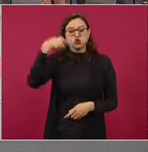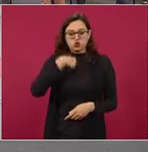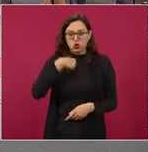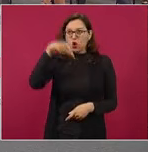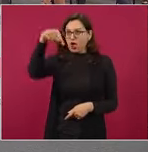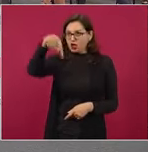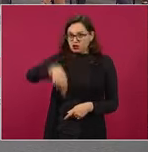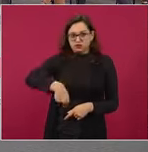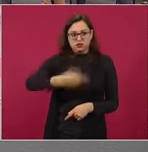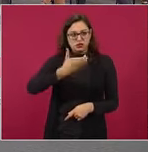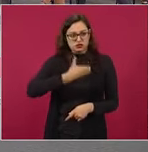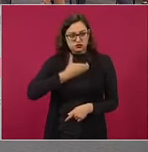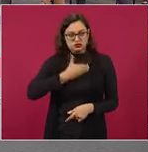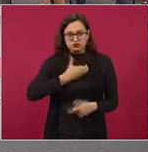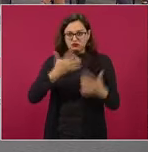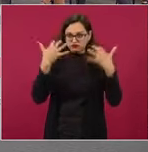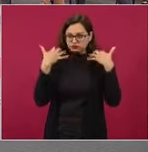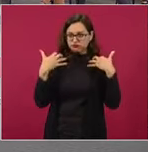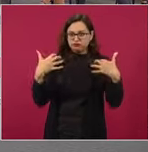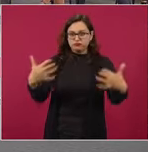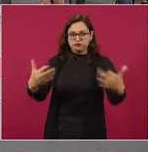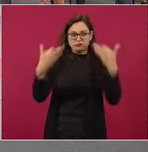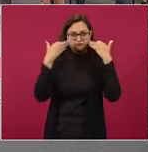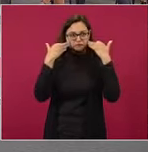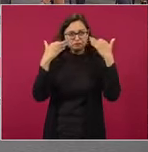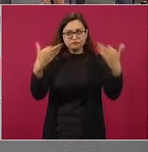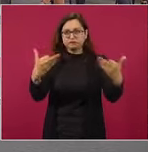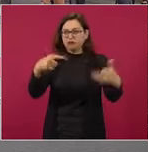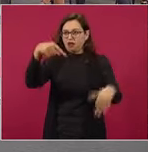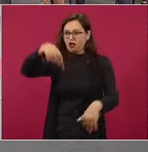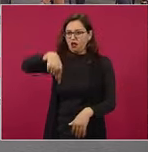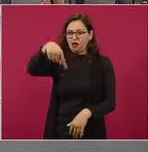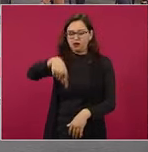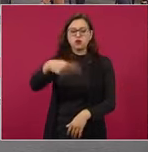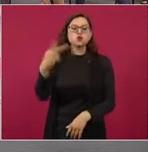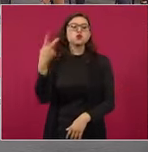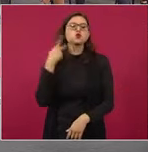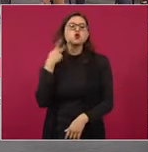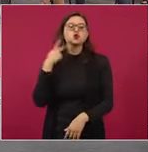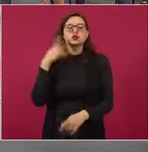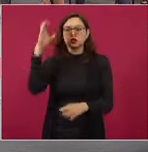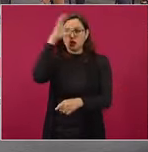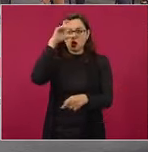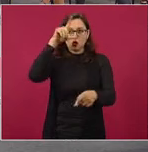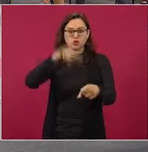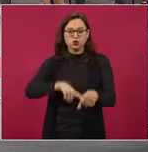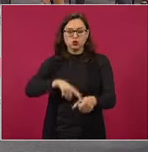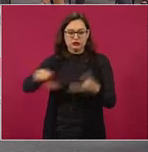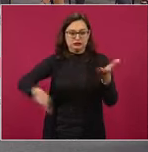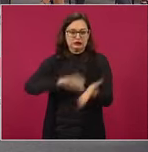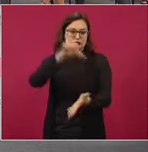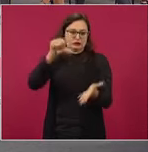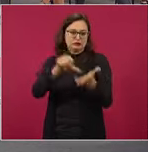el Zócalo, corazón político y cultural de la república,